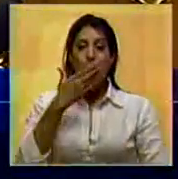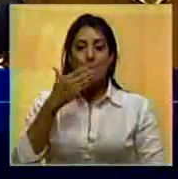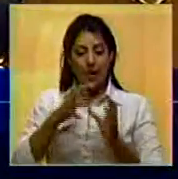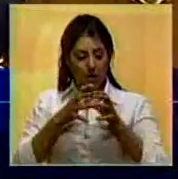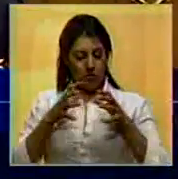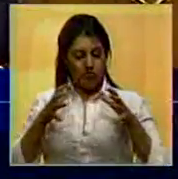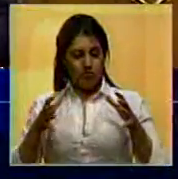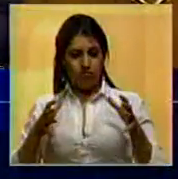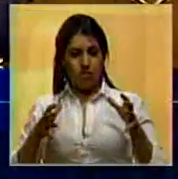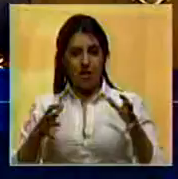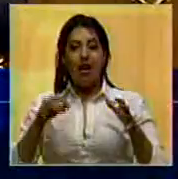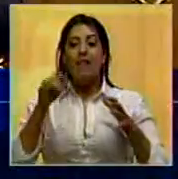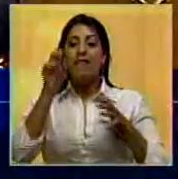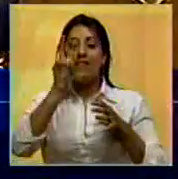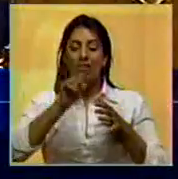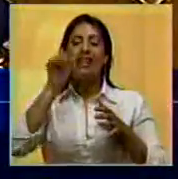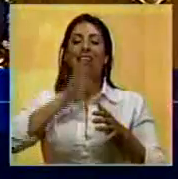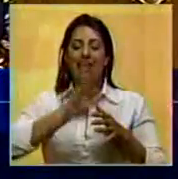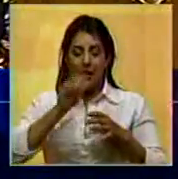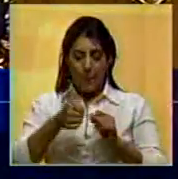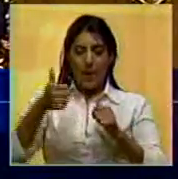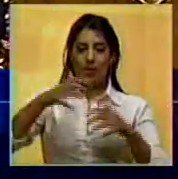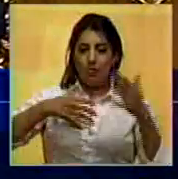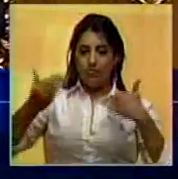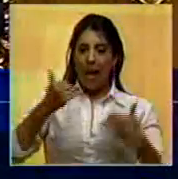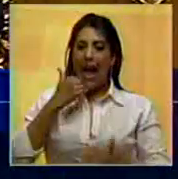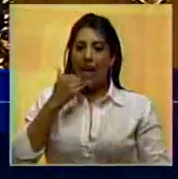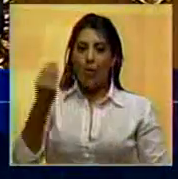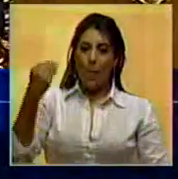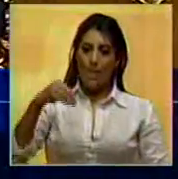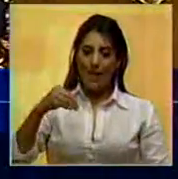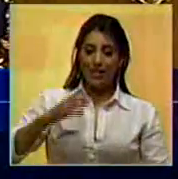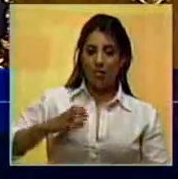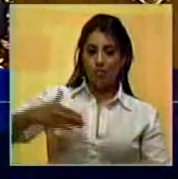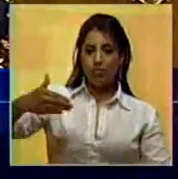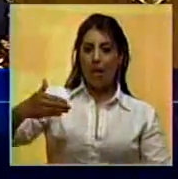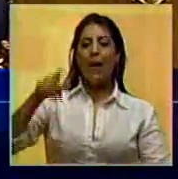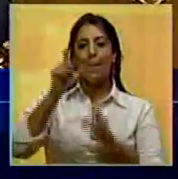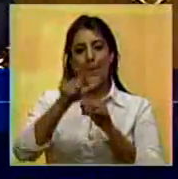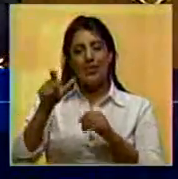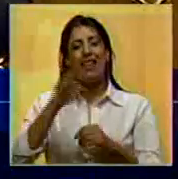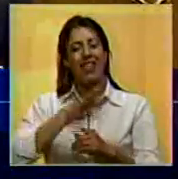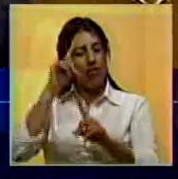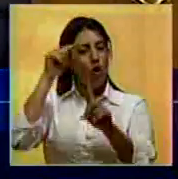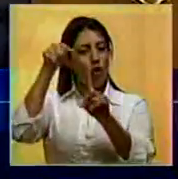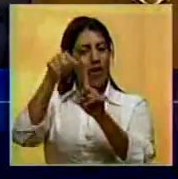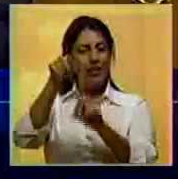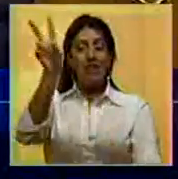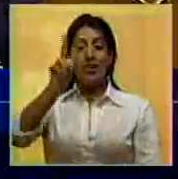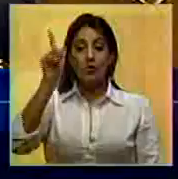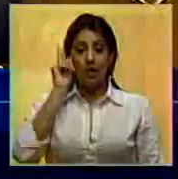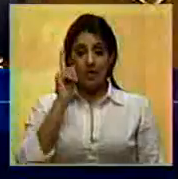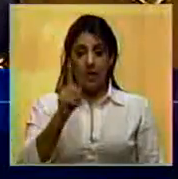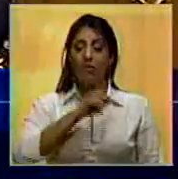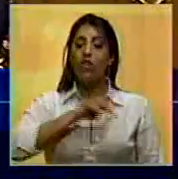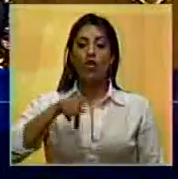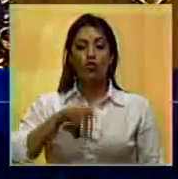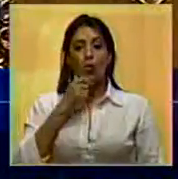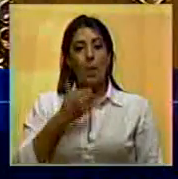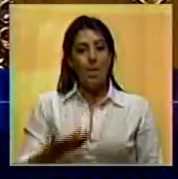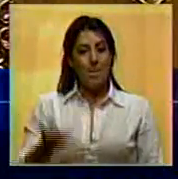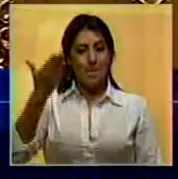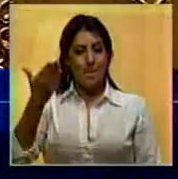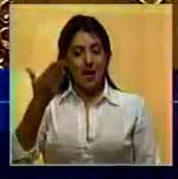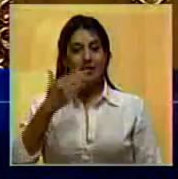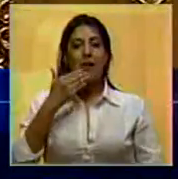y una Venezuela donde tengamos más. Esa tiene que ser la meta que nos una. Una Venezuela donde seamos más